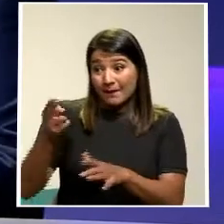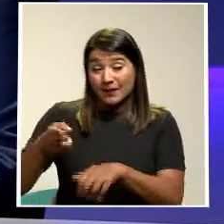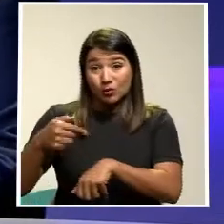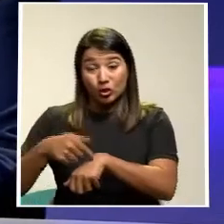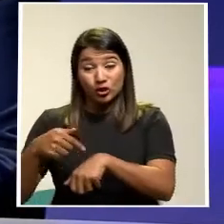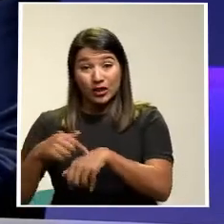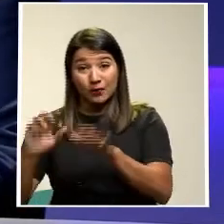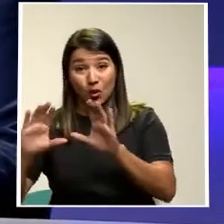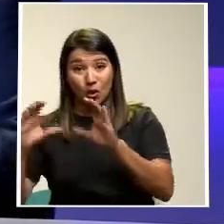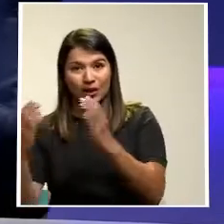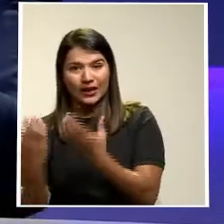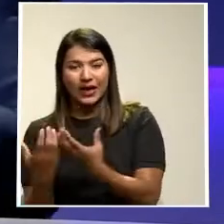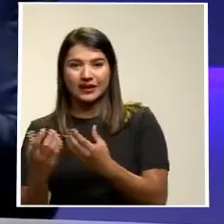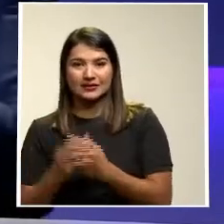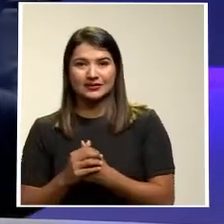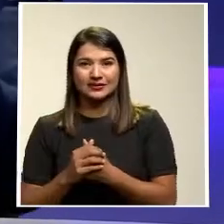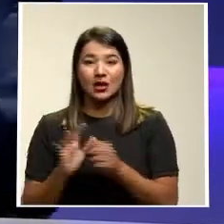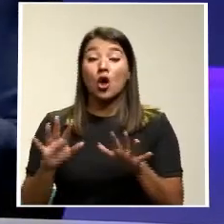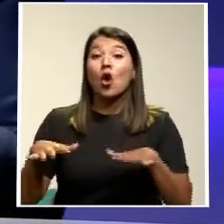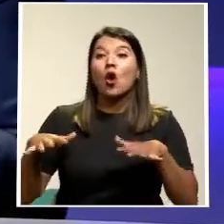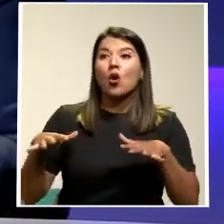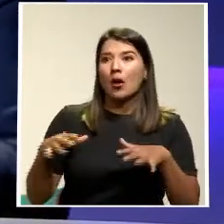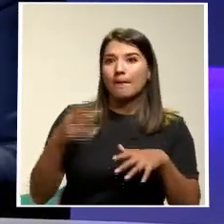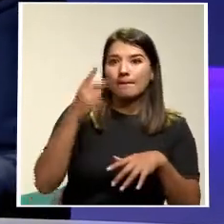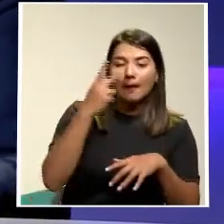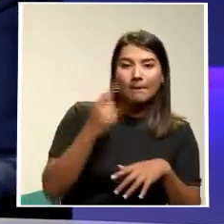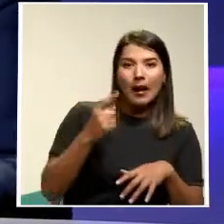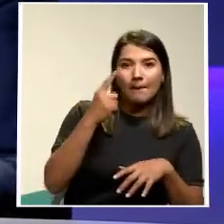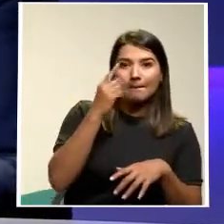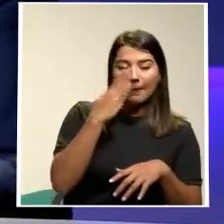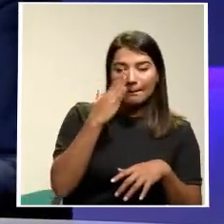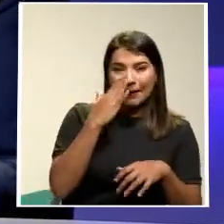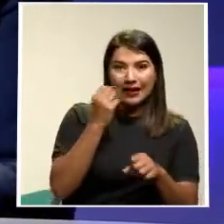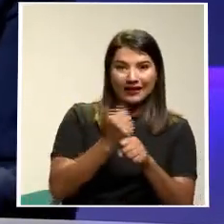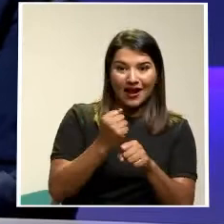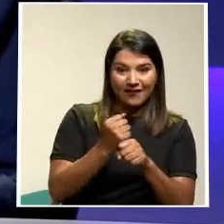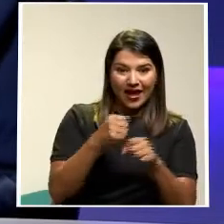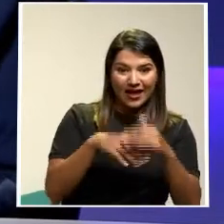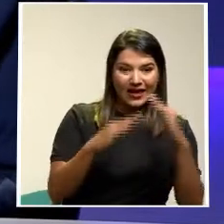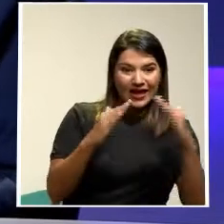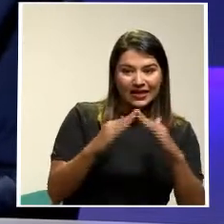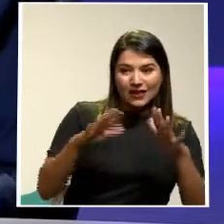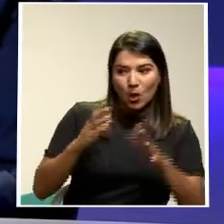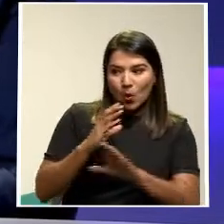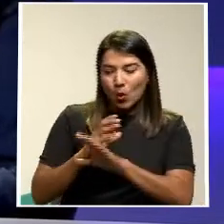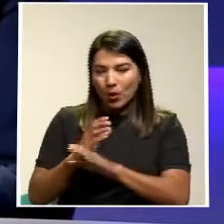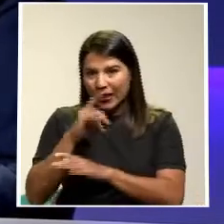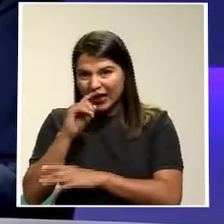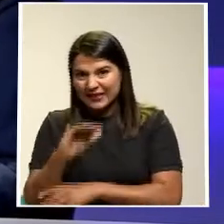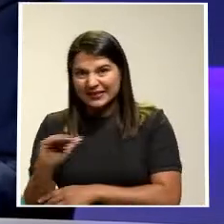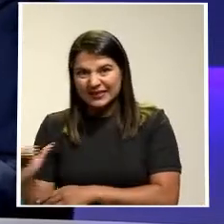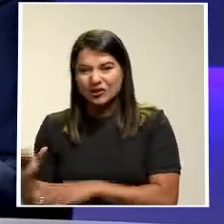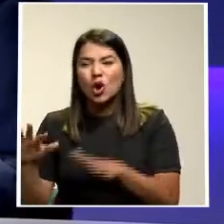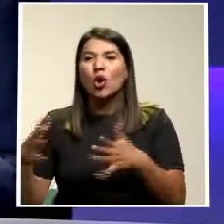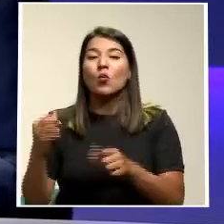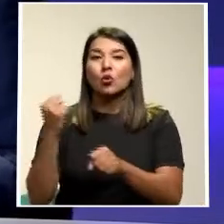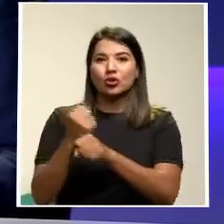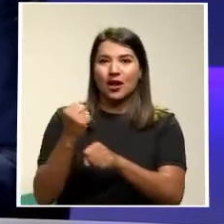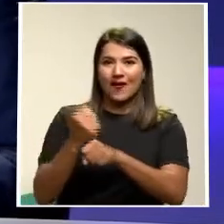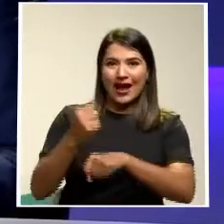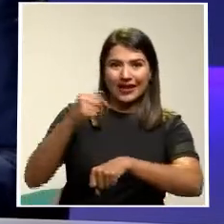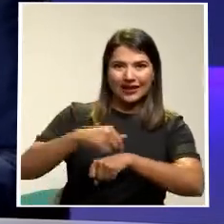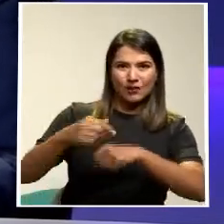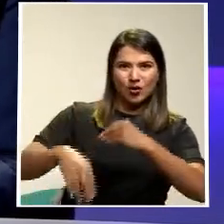matrimonios Que estaban recibiendo clases Cómo concilian Familiarmente Hasta dónde termina Cómo generaría yo Horas extra Cómo demuestro Si